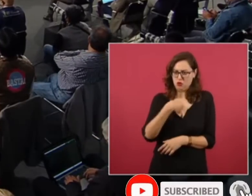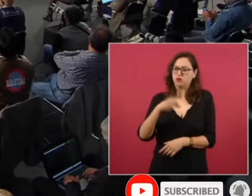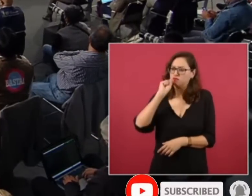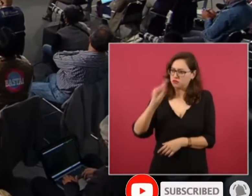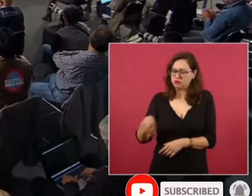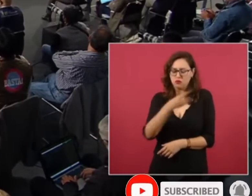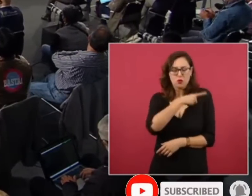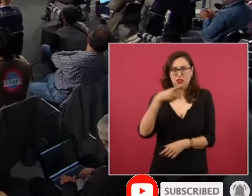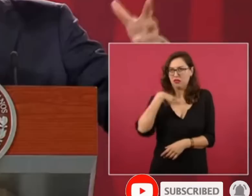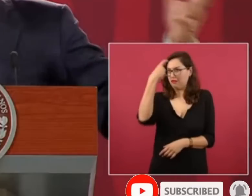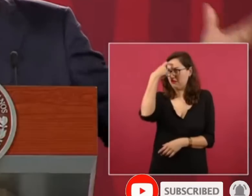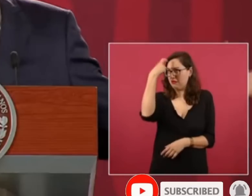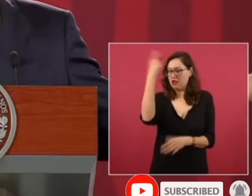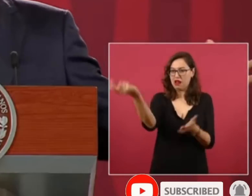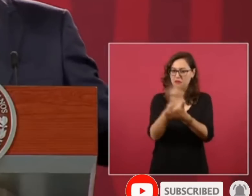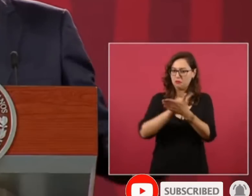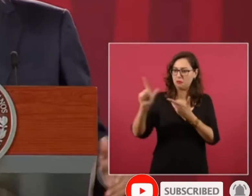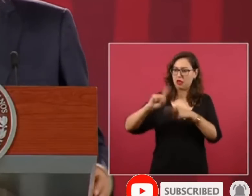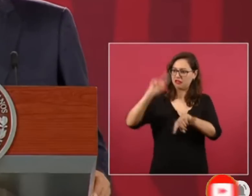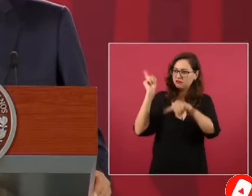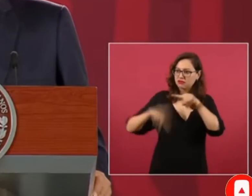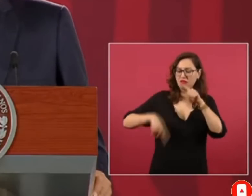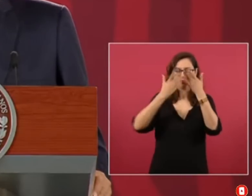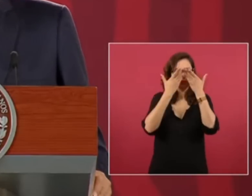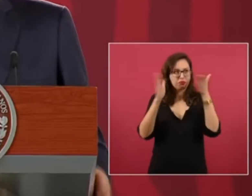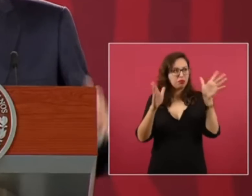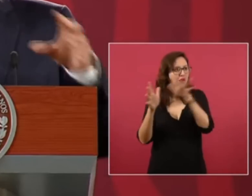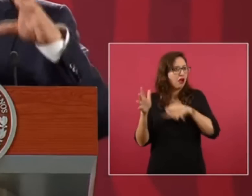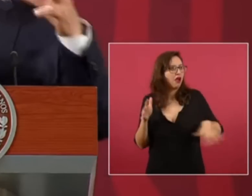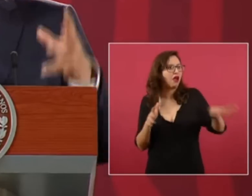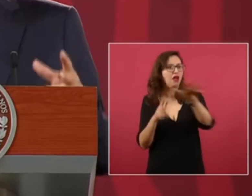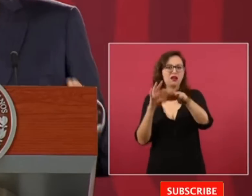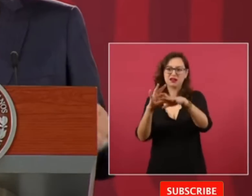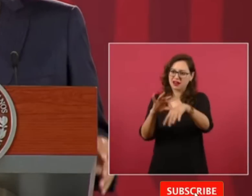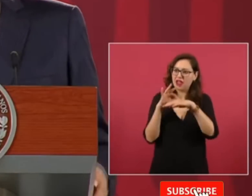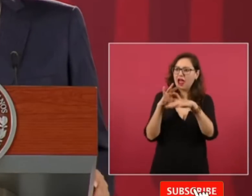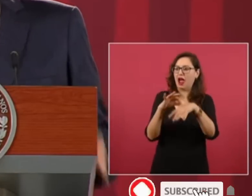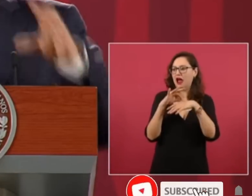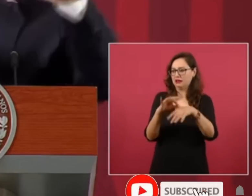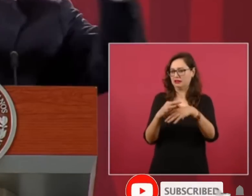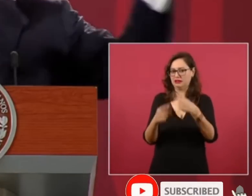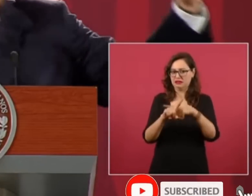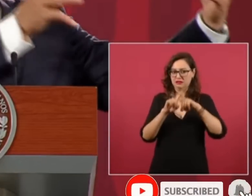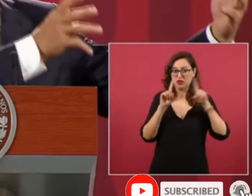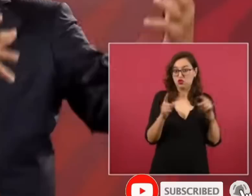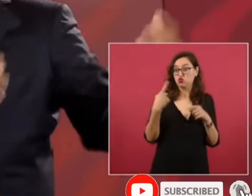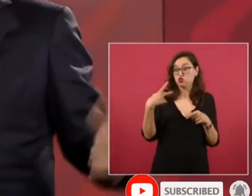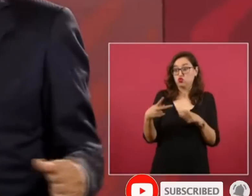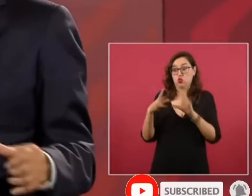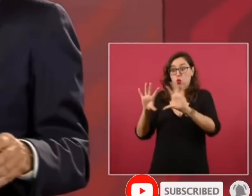que conozcan una realidad distinta que se salgan de esa burbuja